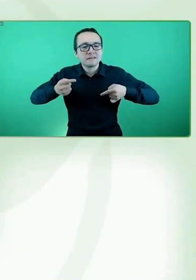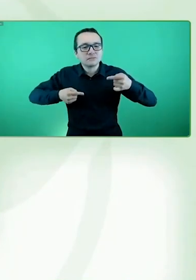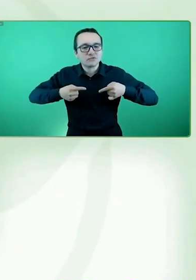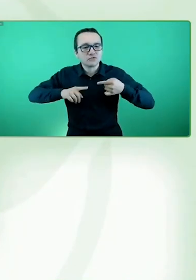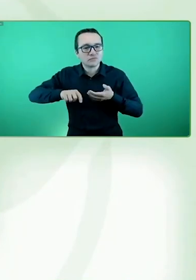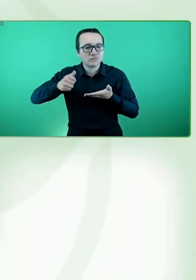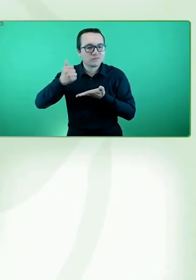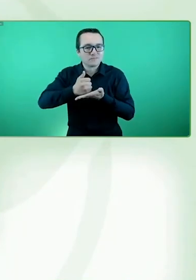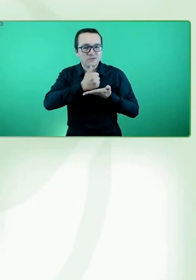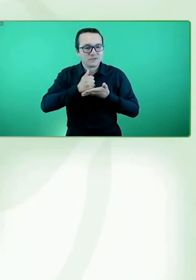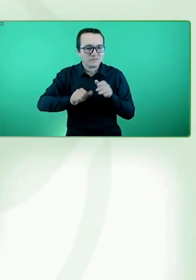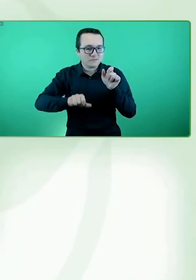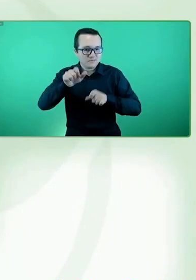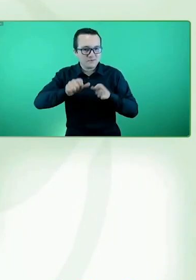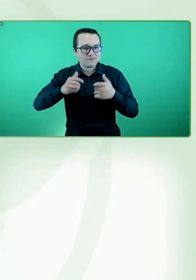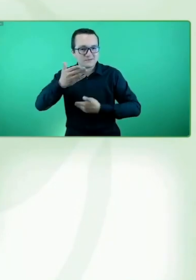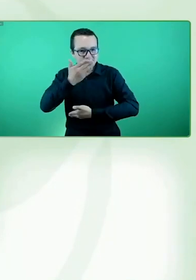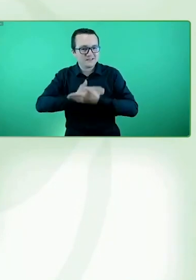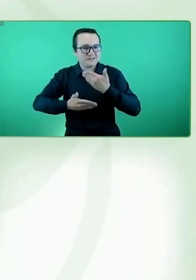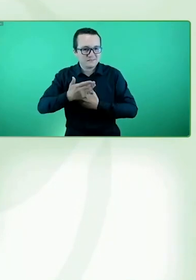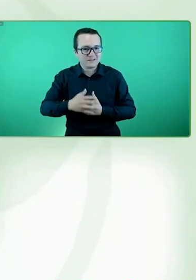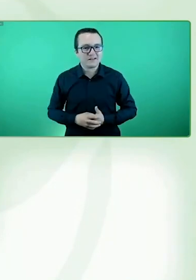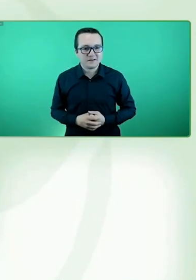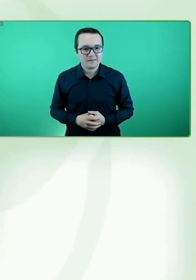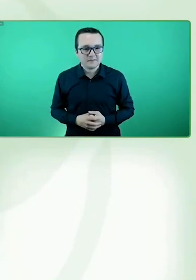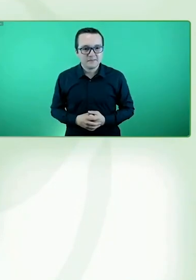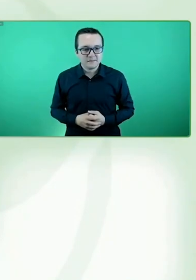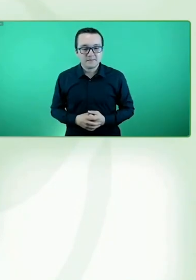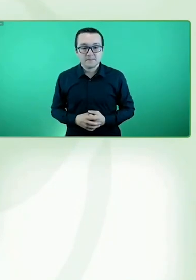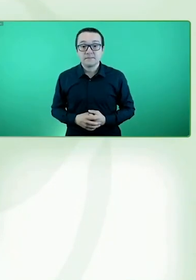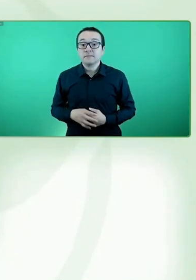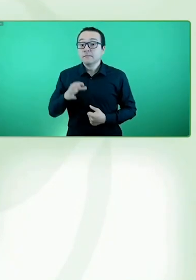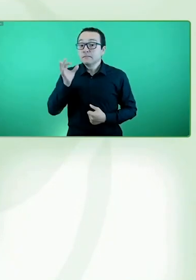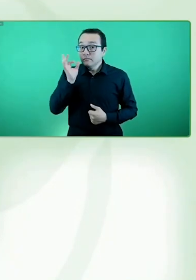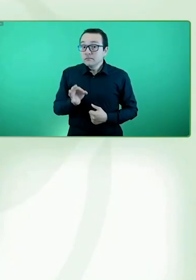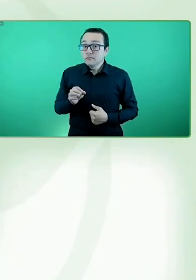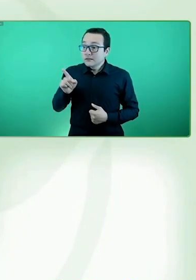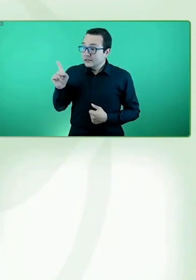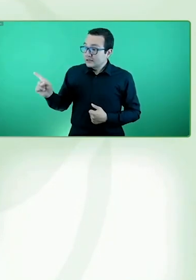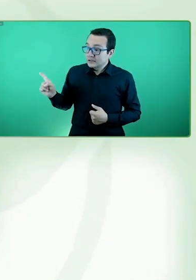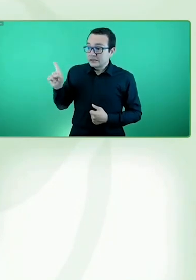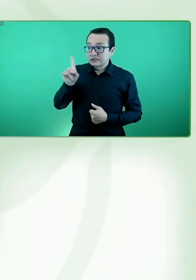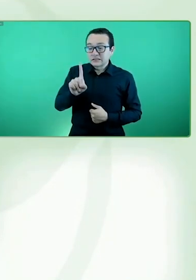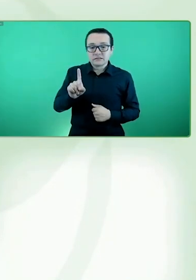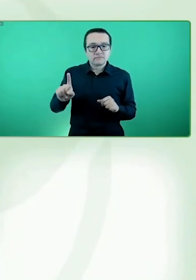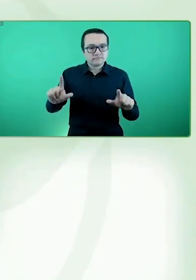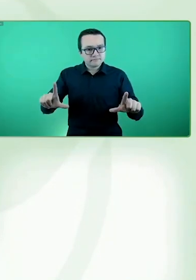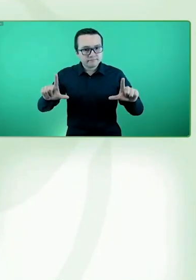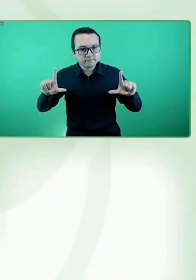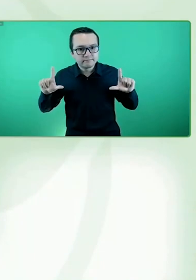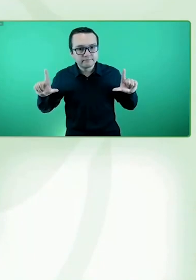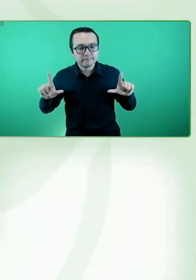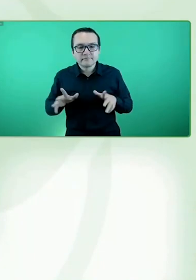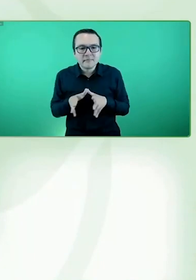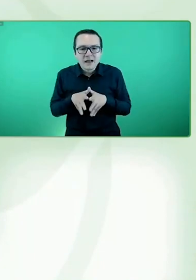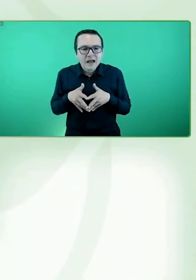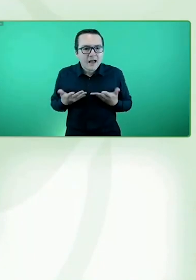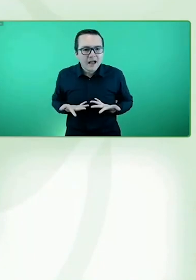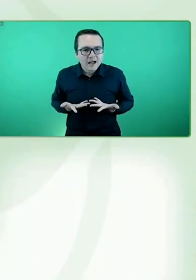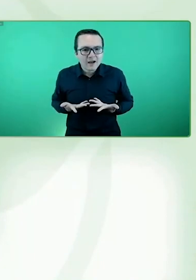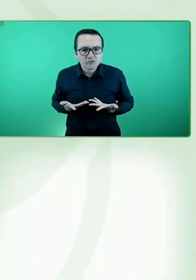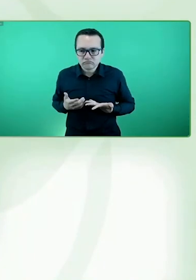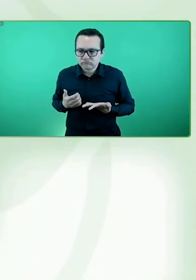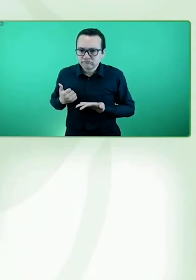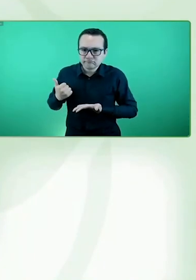con discapacidad en primera persona, cómo podemos garantizar, cómo podemos promover que la